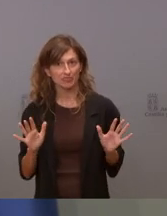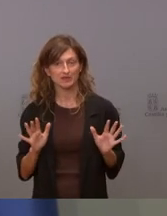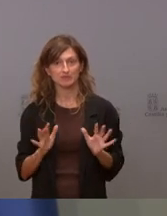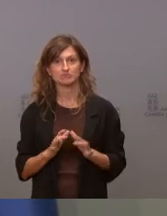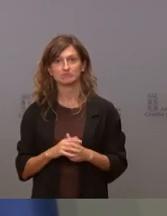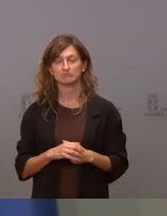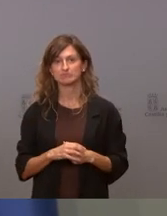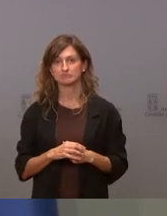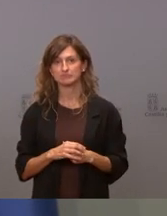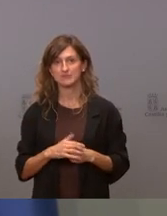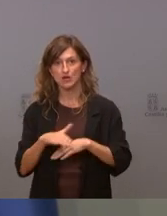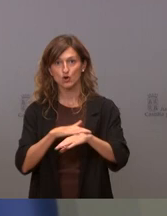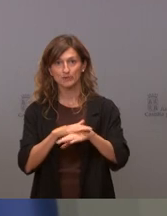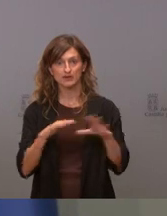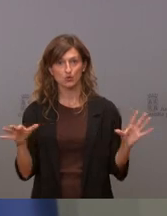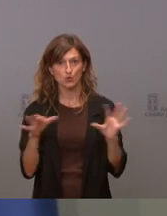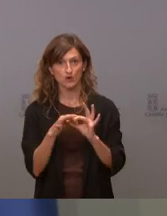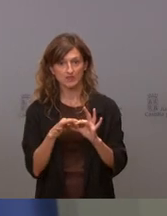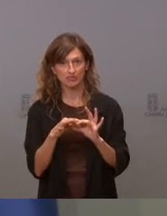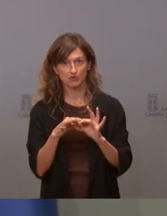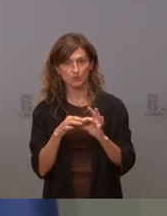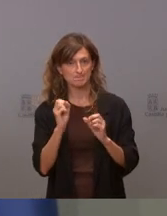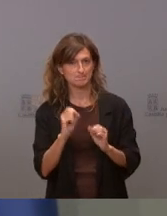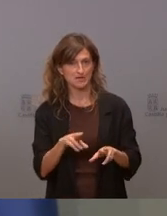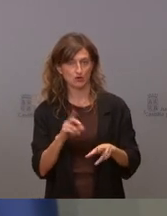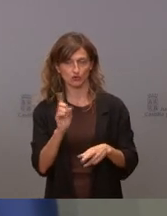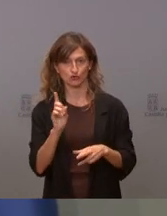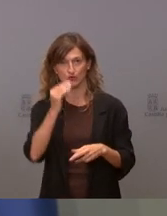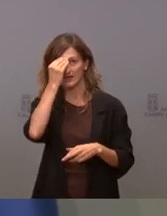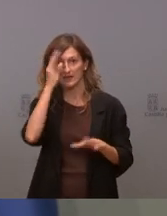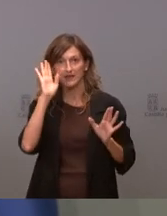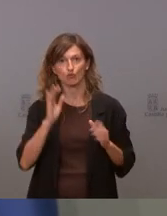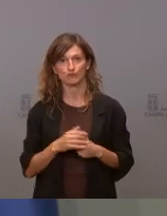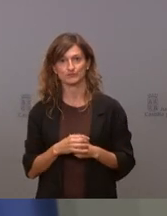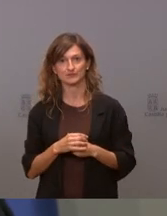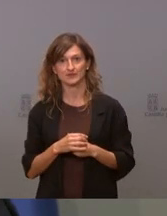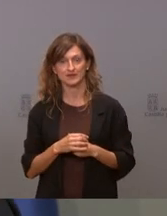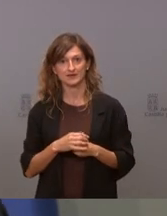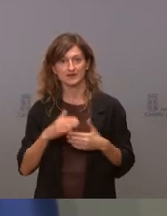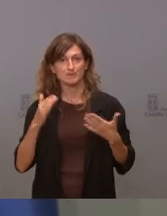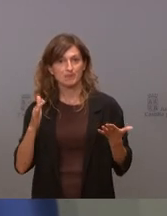que como Gobierno de coalición no somos los peores. Creo, pero bueno, yo me someto a su juicio.